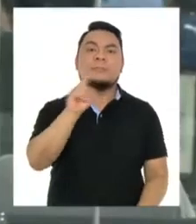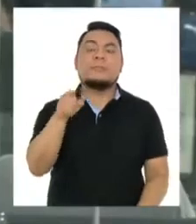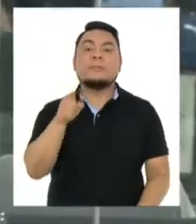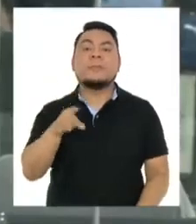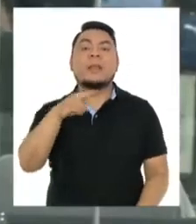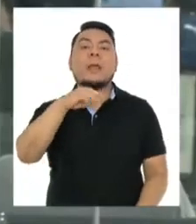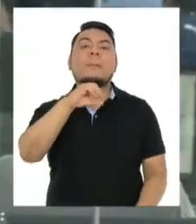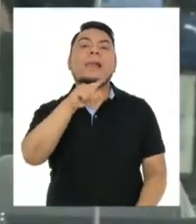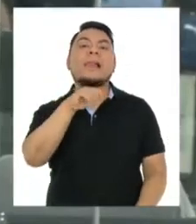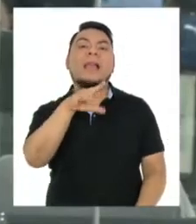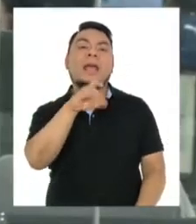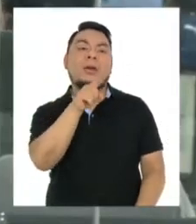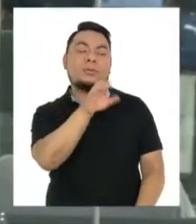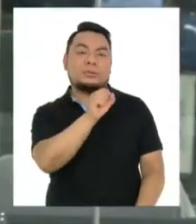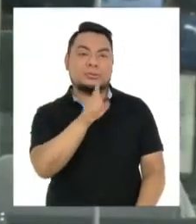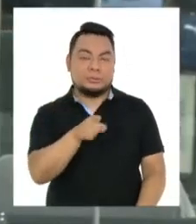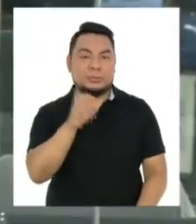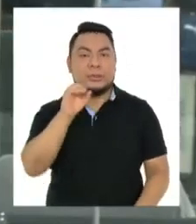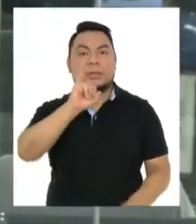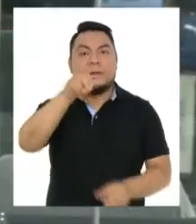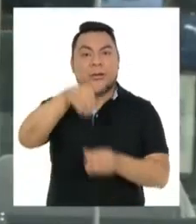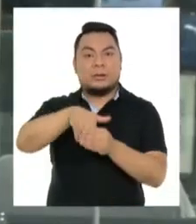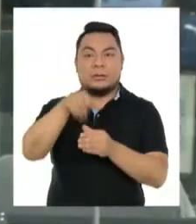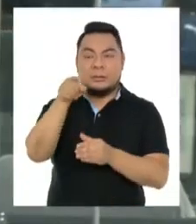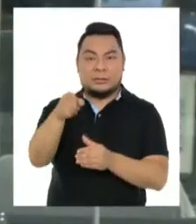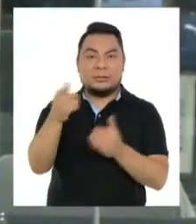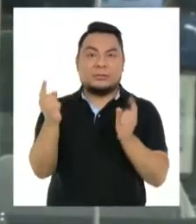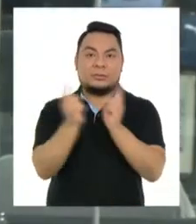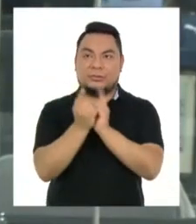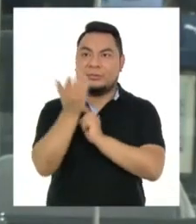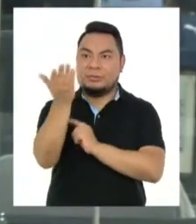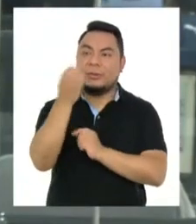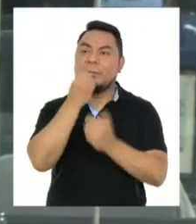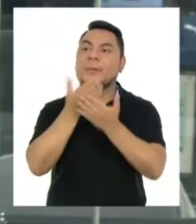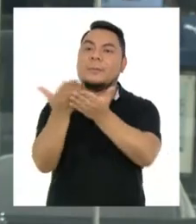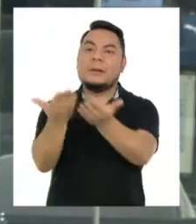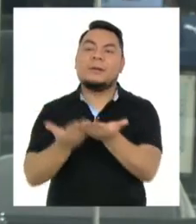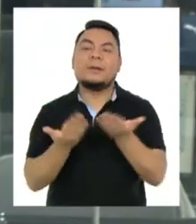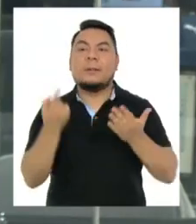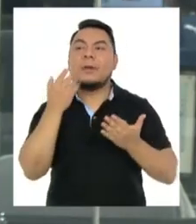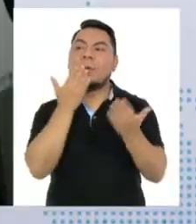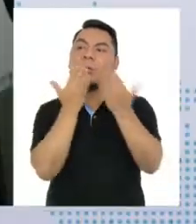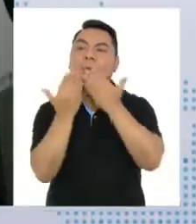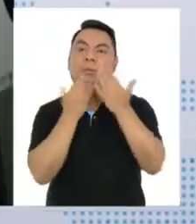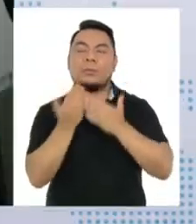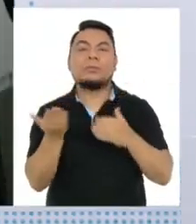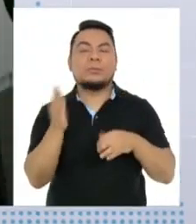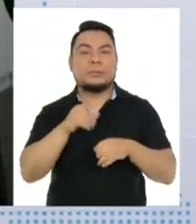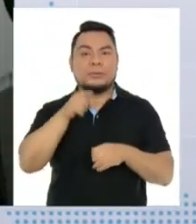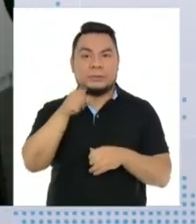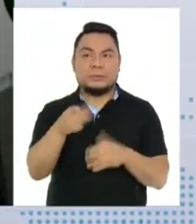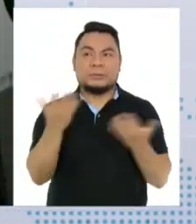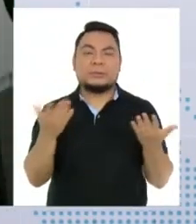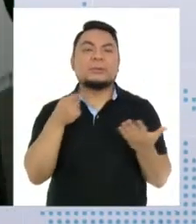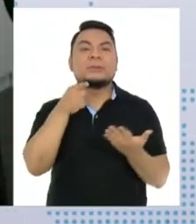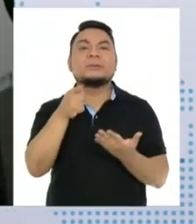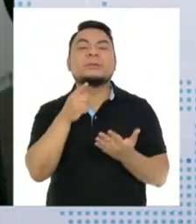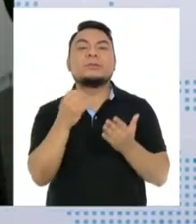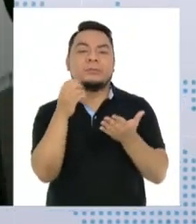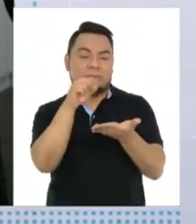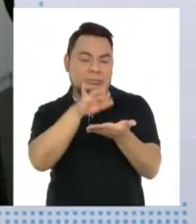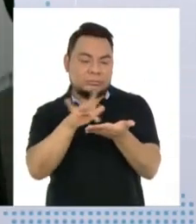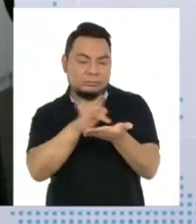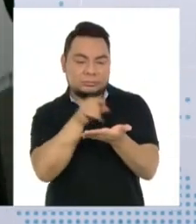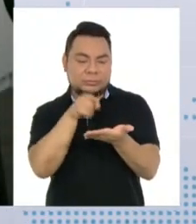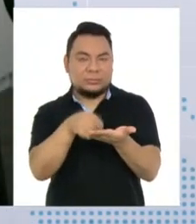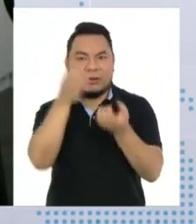Milagro Suite del Jurado Nacional de Elecciones está con nosotros. Milagros, bienvenida para hablar de Chatbot, esta herramienta digital. ¿Qué